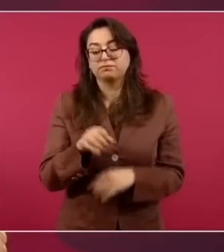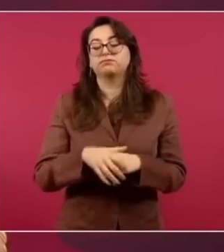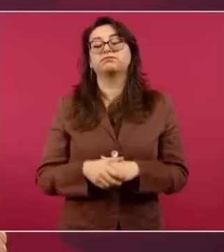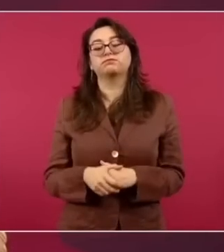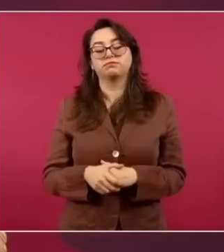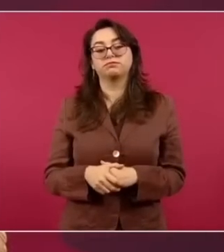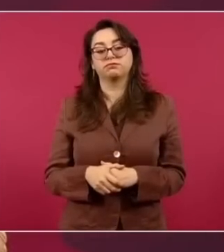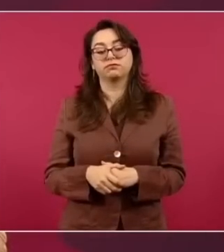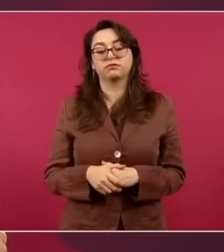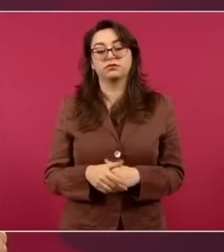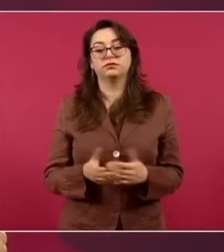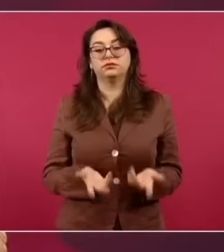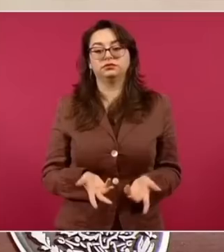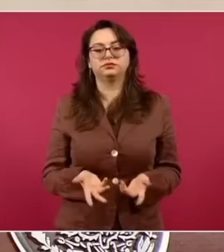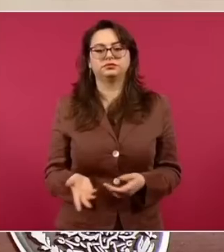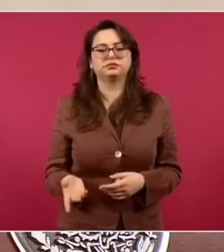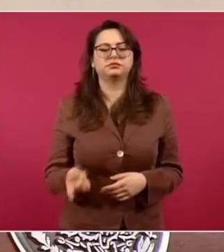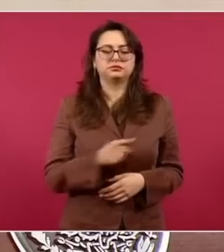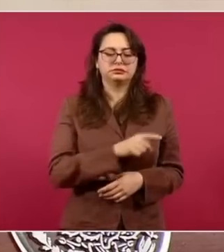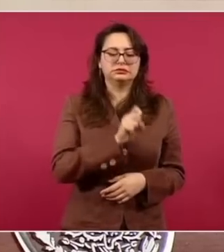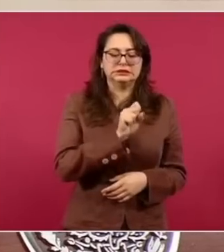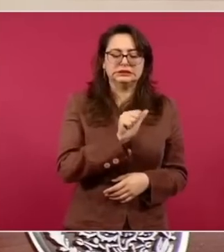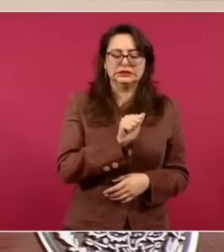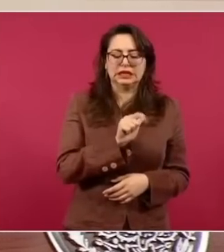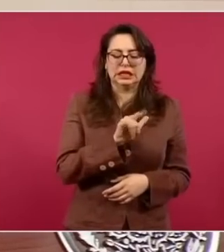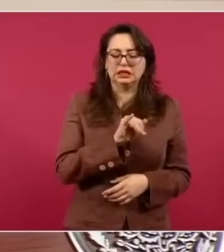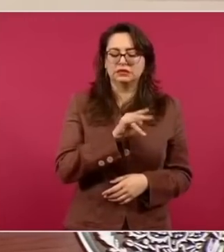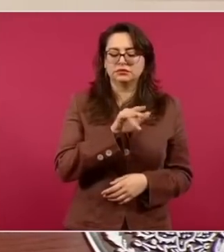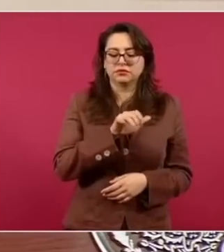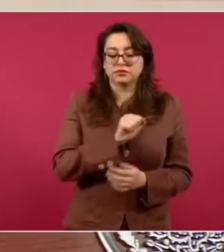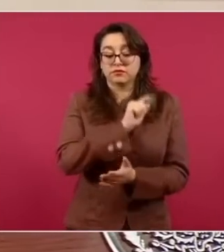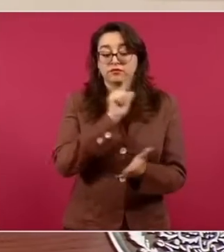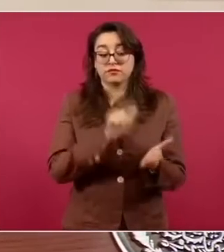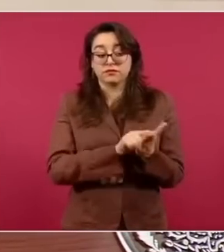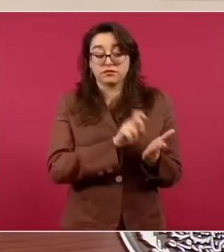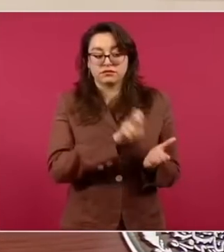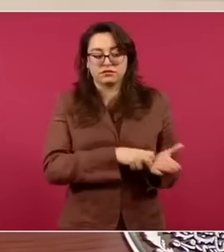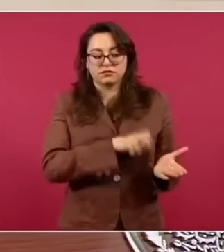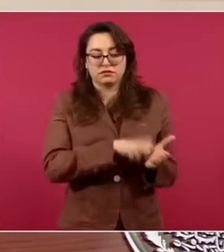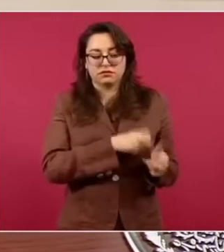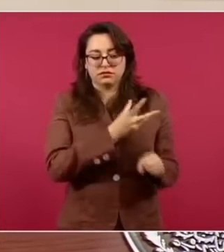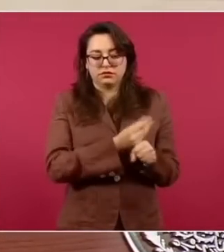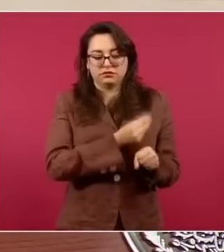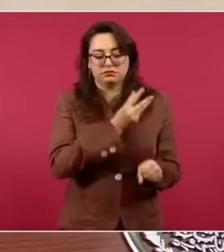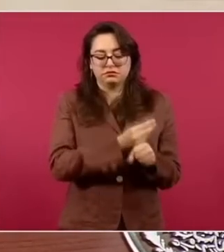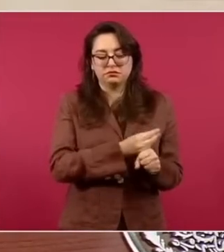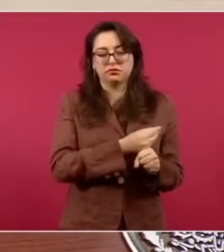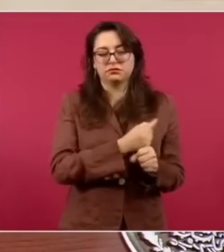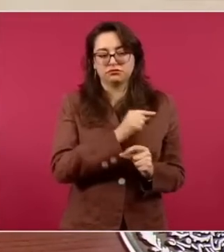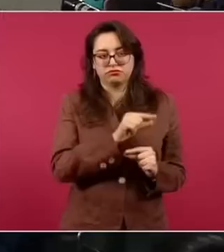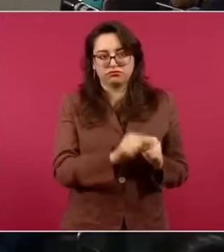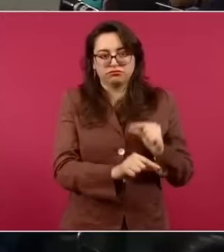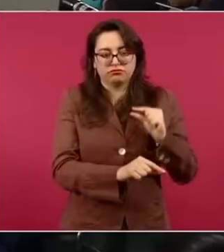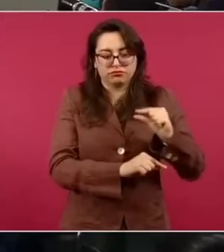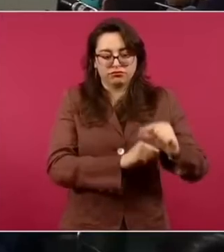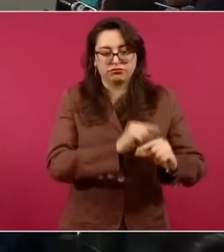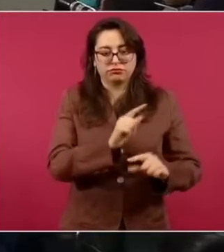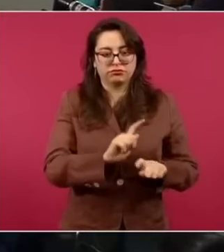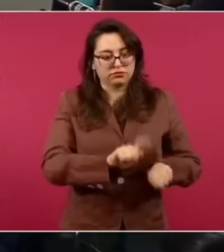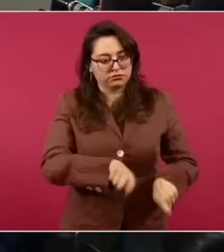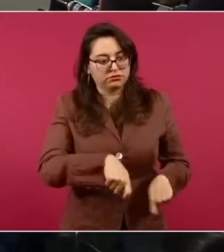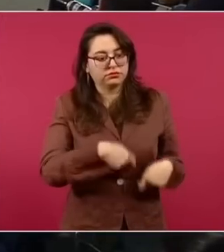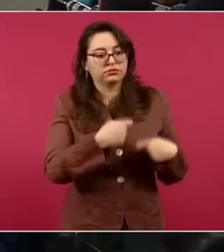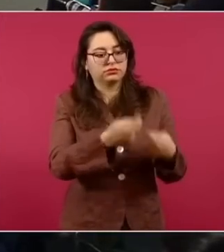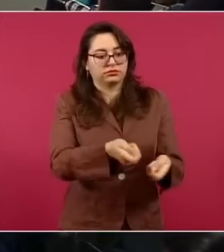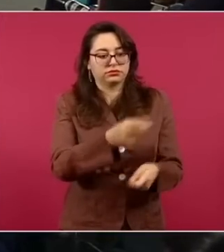Salinas es impulsada porque acuérdense que el